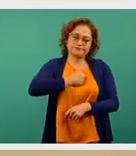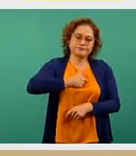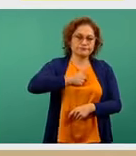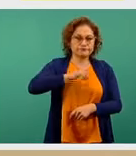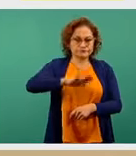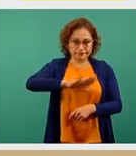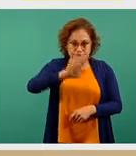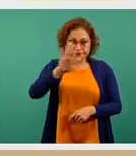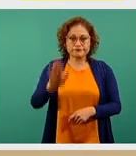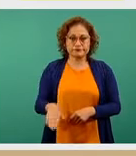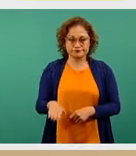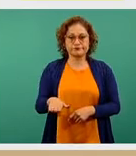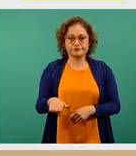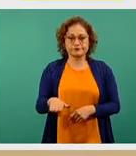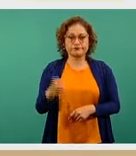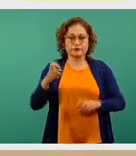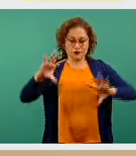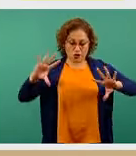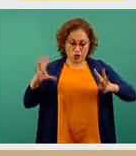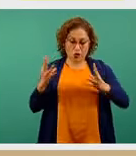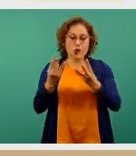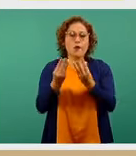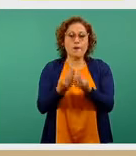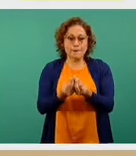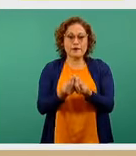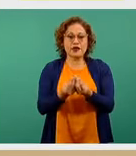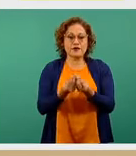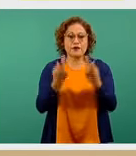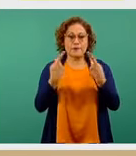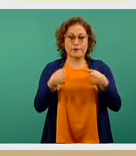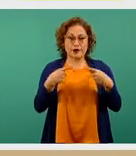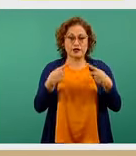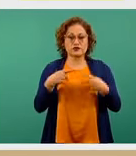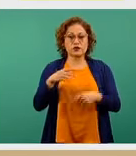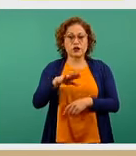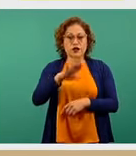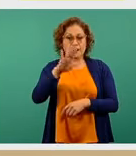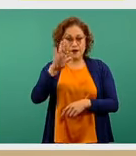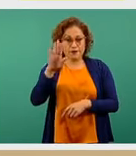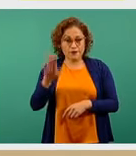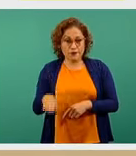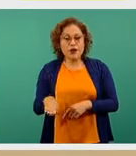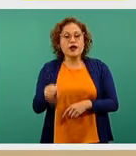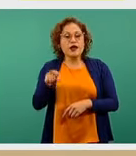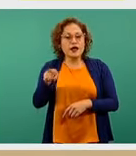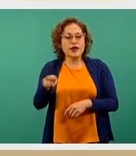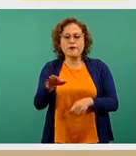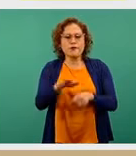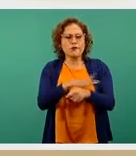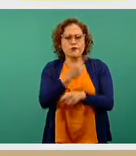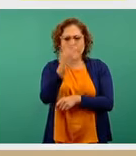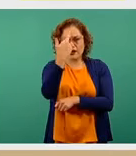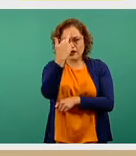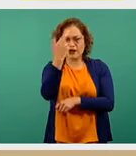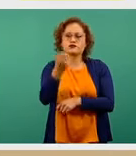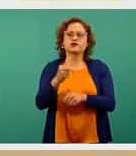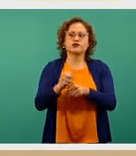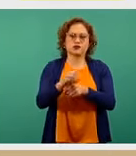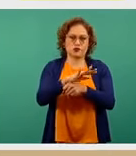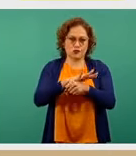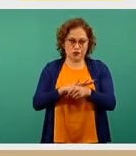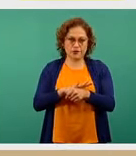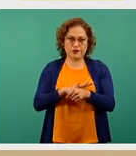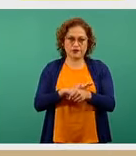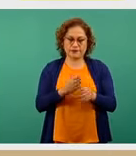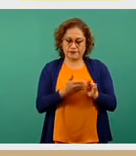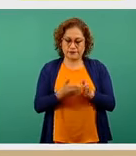contemplamos el número total de personas que han sido confirmadas para COVID-19. Para efectos de la semana 12